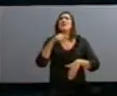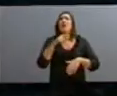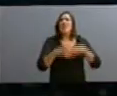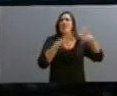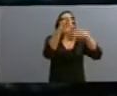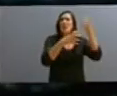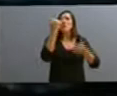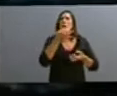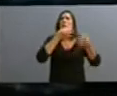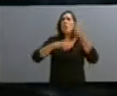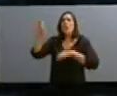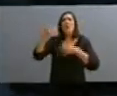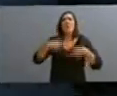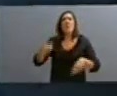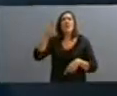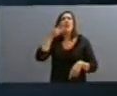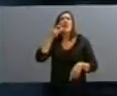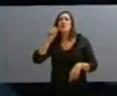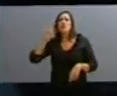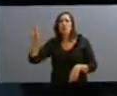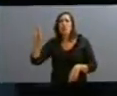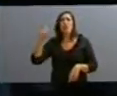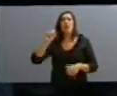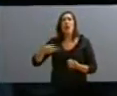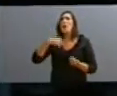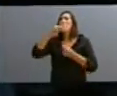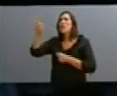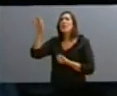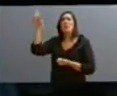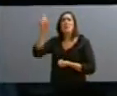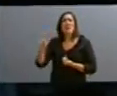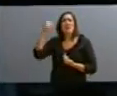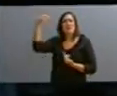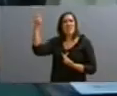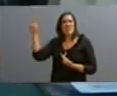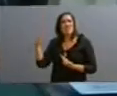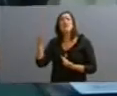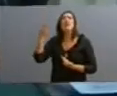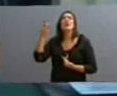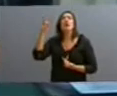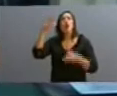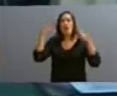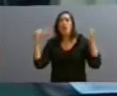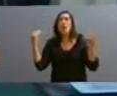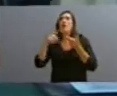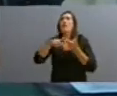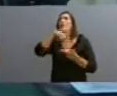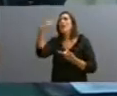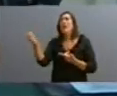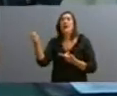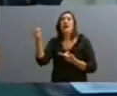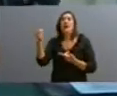nucleares a Egipto, a Argelia, a Australia, nos presentamos en Holanda y la tuvieron que bajar porque si no se la